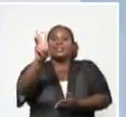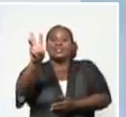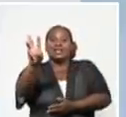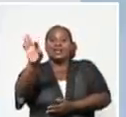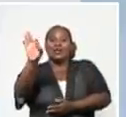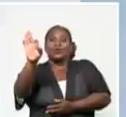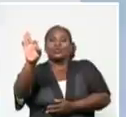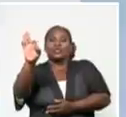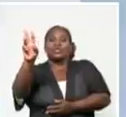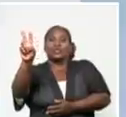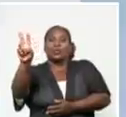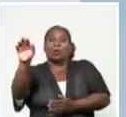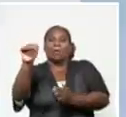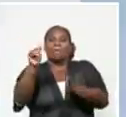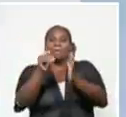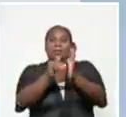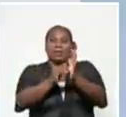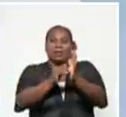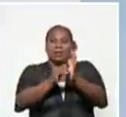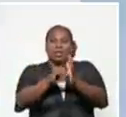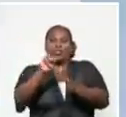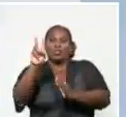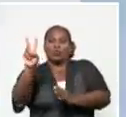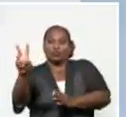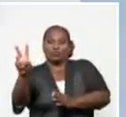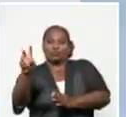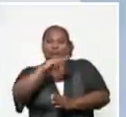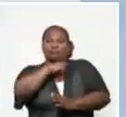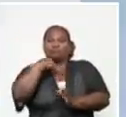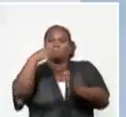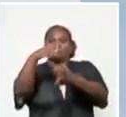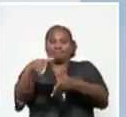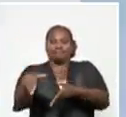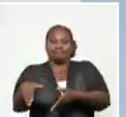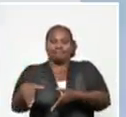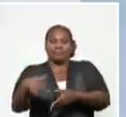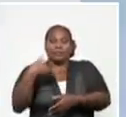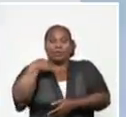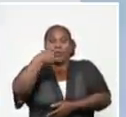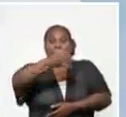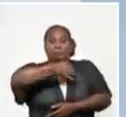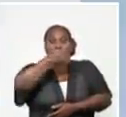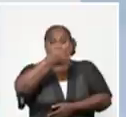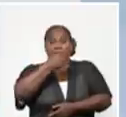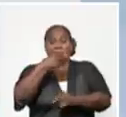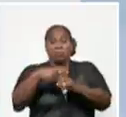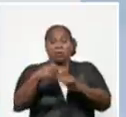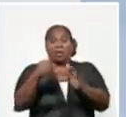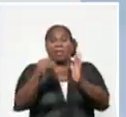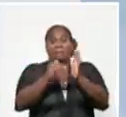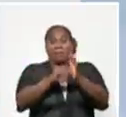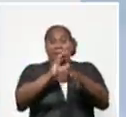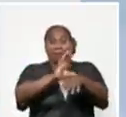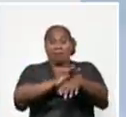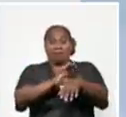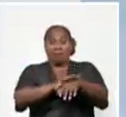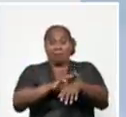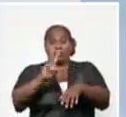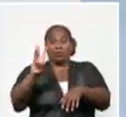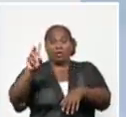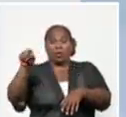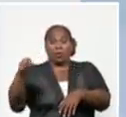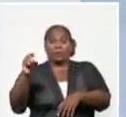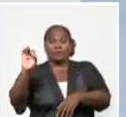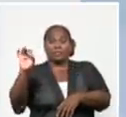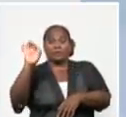2 fallecidos. Esto, como había dicho anteriormente, da una letalidad de un 3,7%.